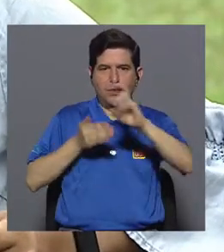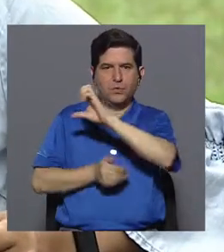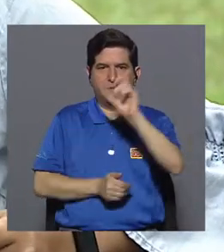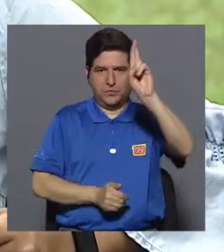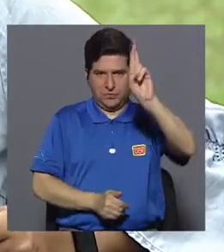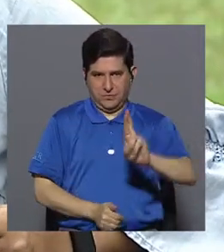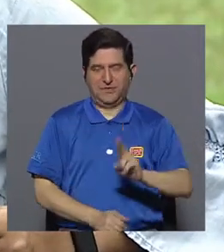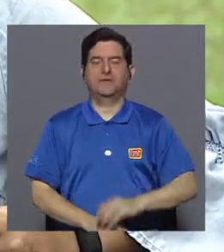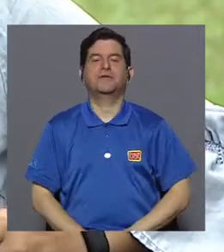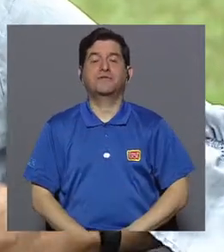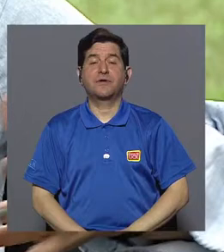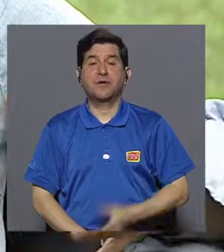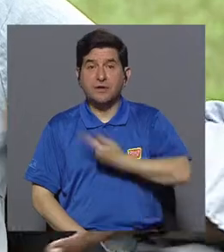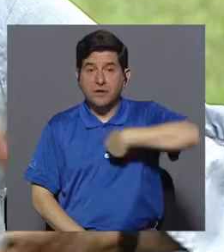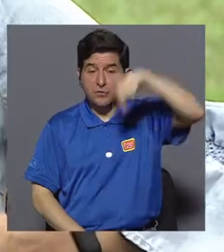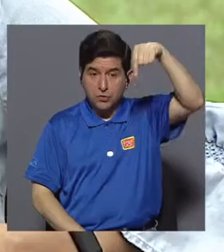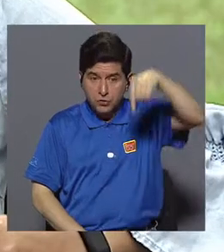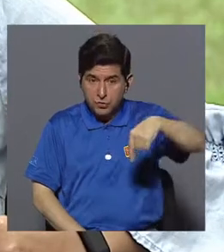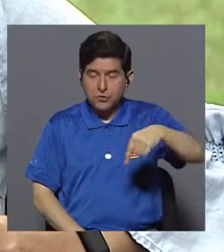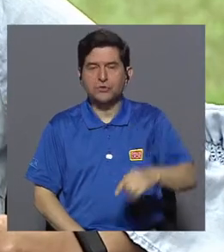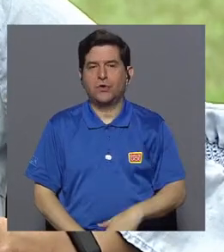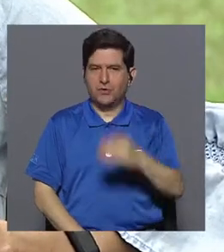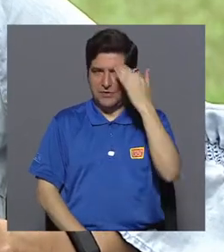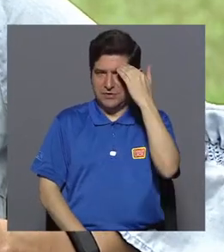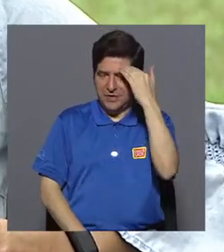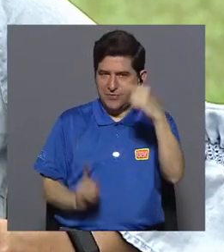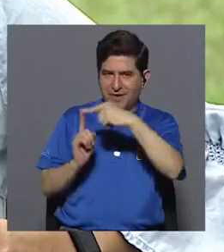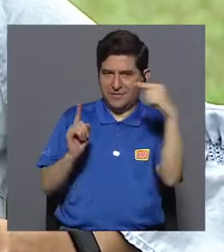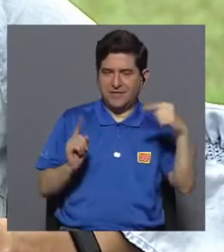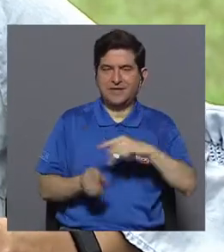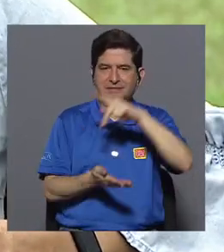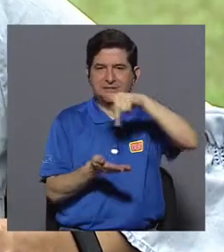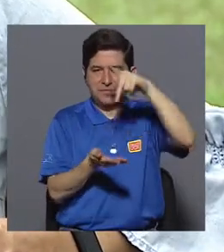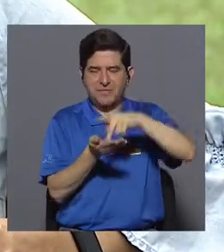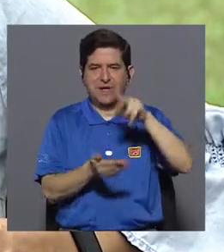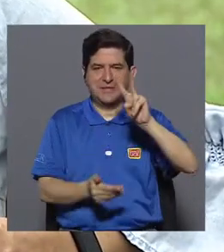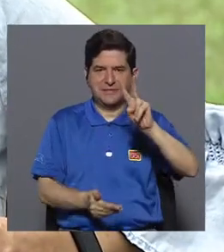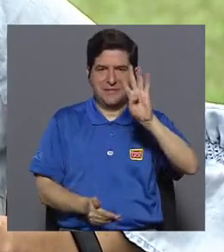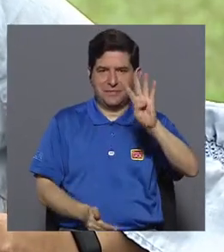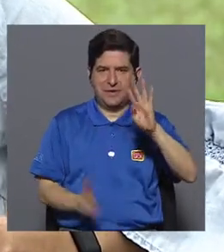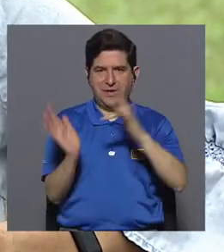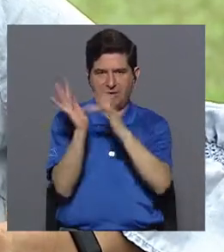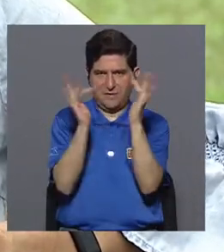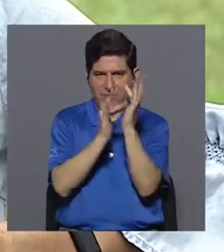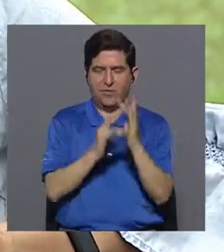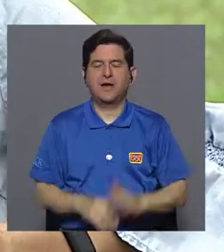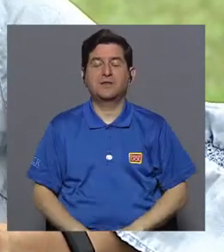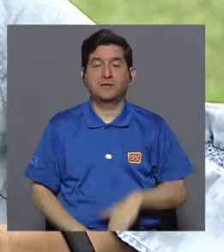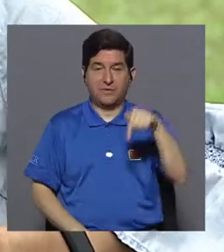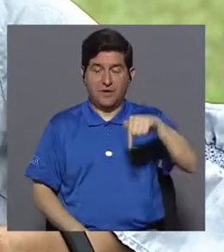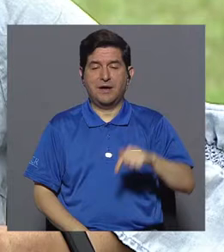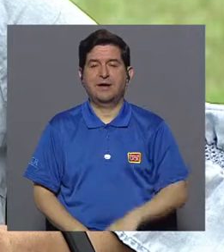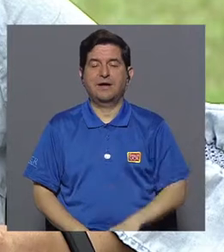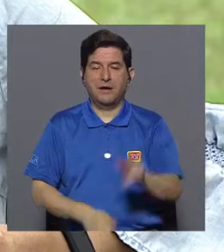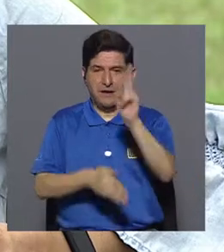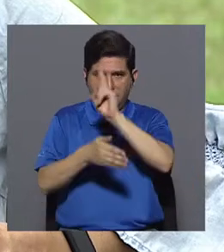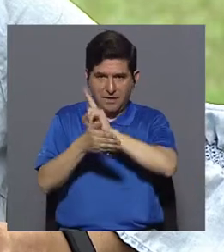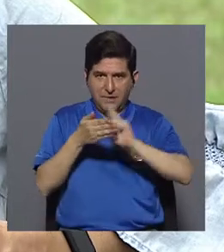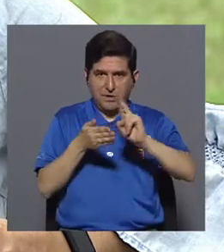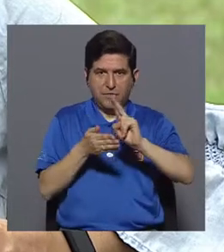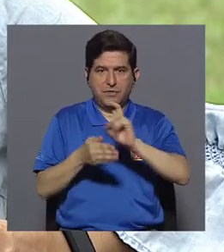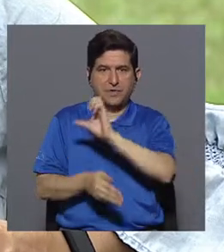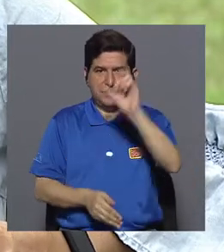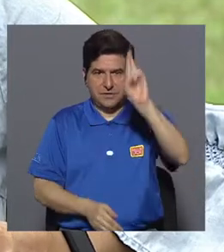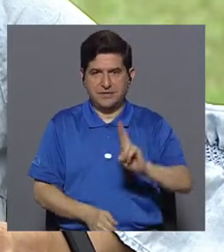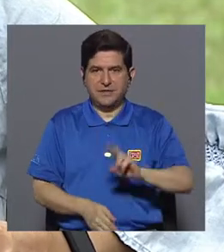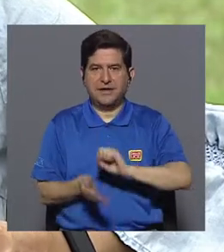Rica. Nos encontramos hoy, les saludamos en la Plaza 24 de Abril en el campus universitario Rodrigo Facio y vamos